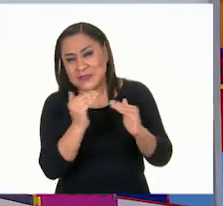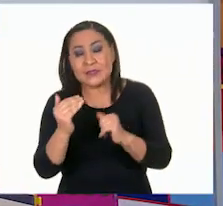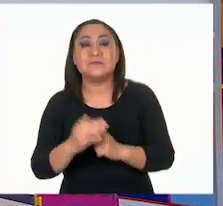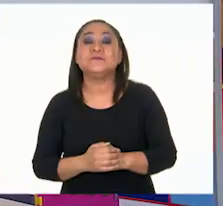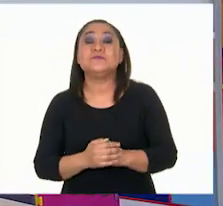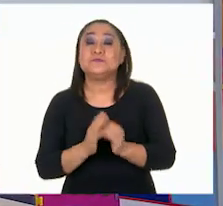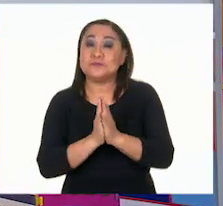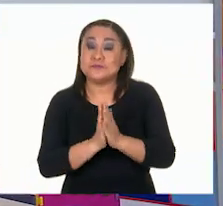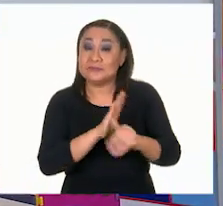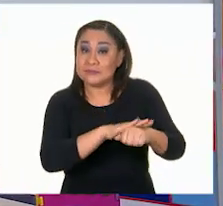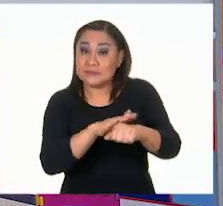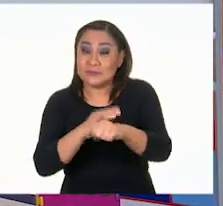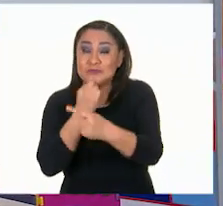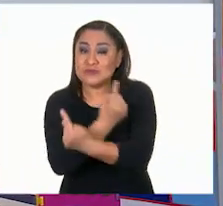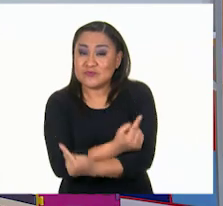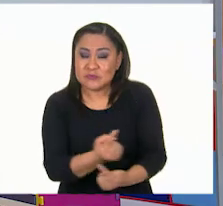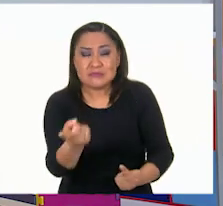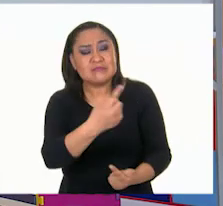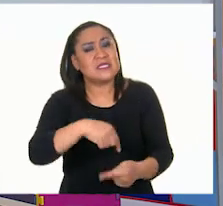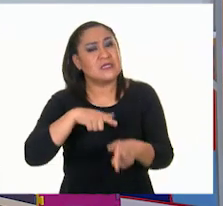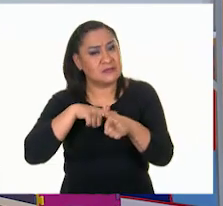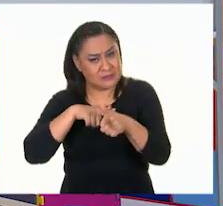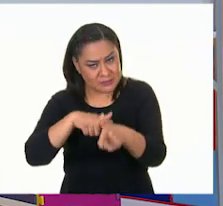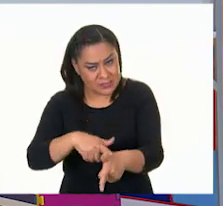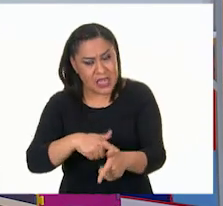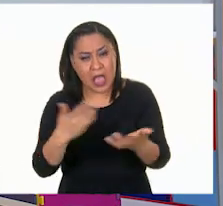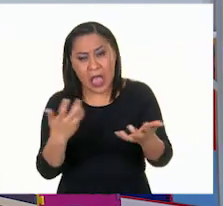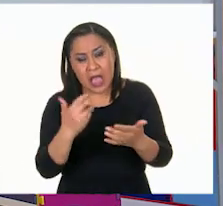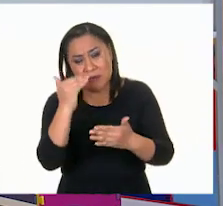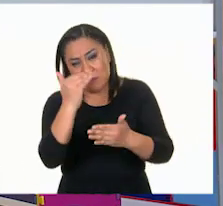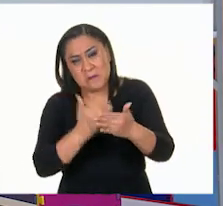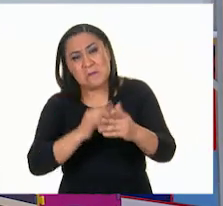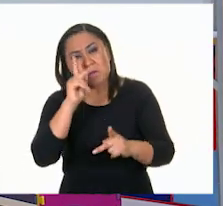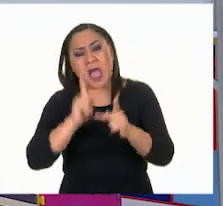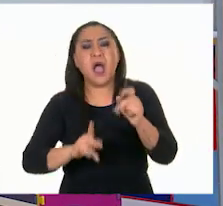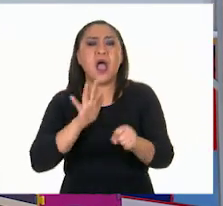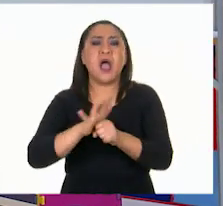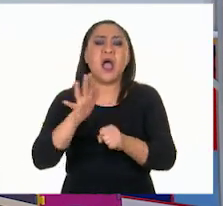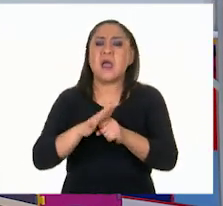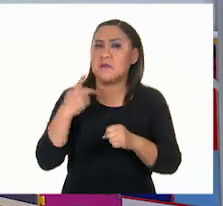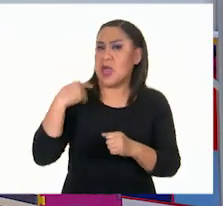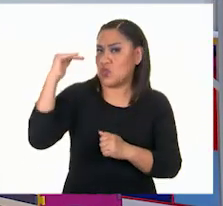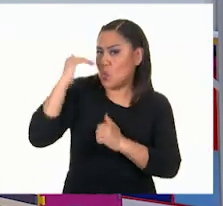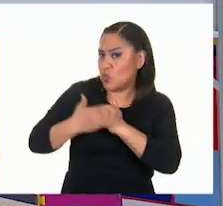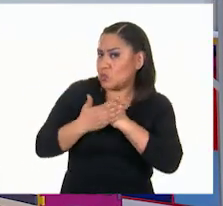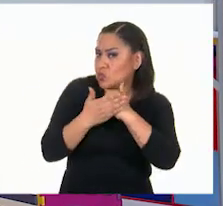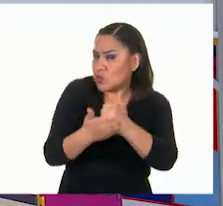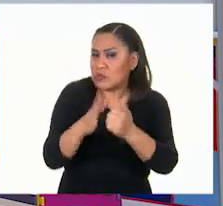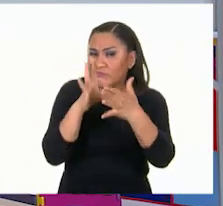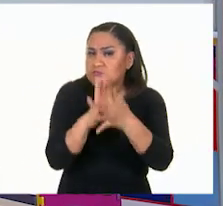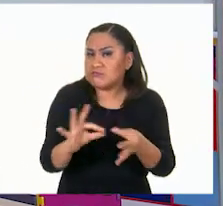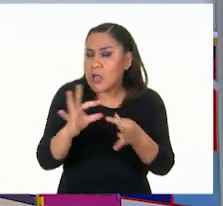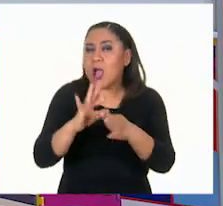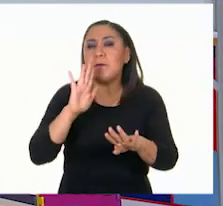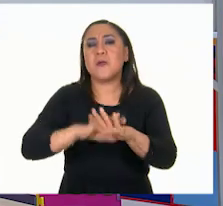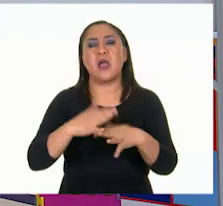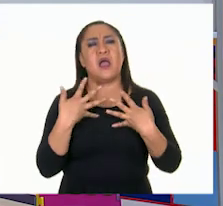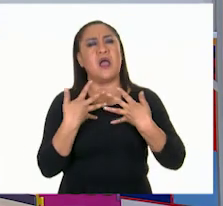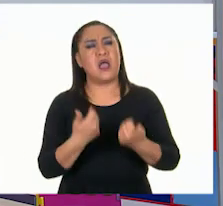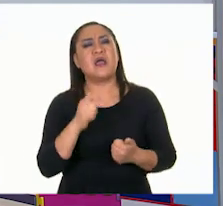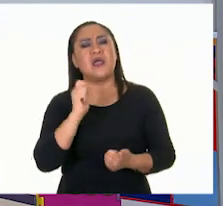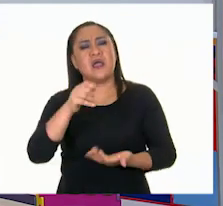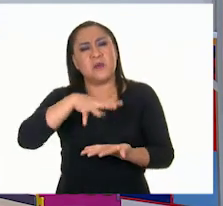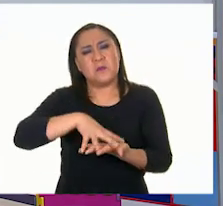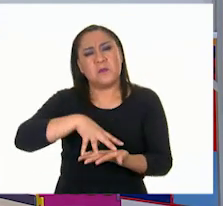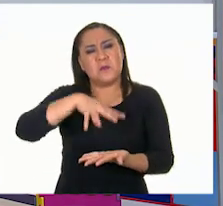pedimos a las niñas y a los niños que continúen haciendo esta actividad con la ayuda de un adulto para que entiendan cómo son las pirámides